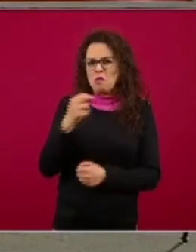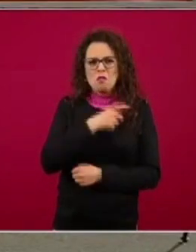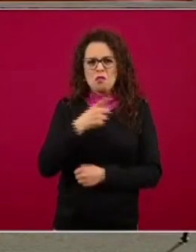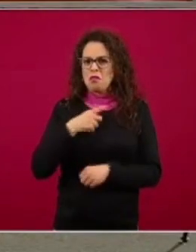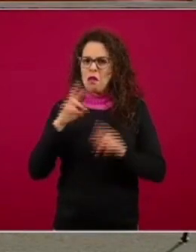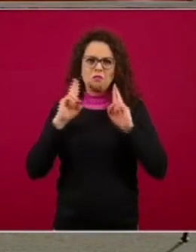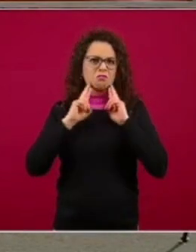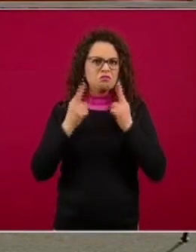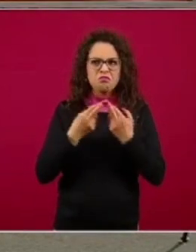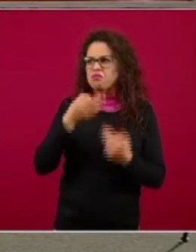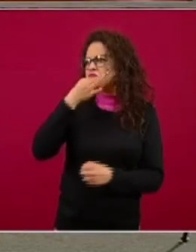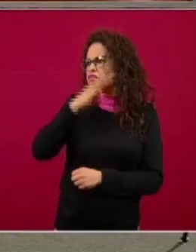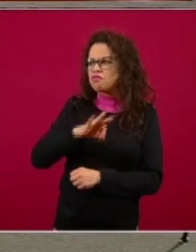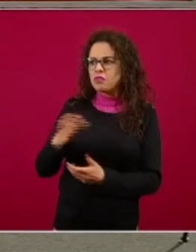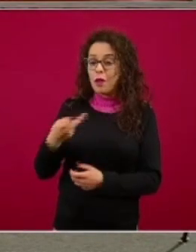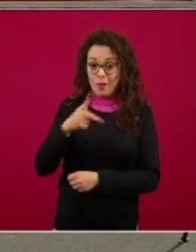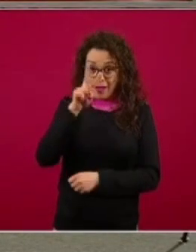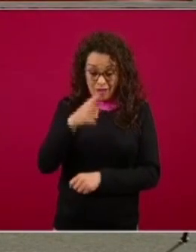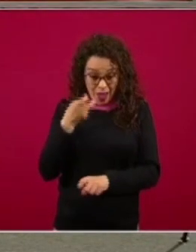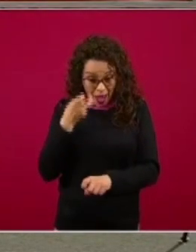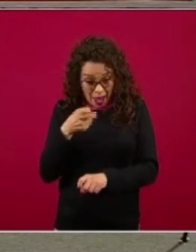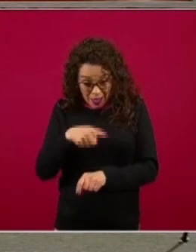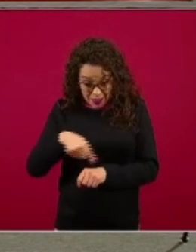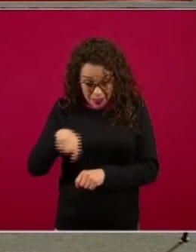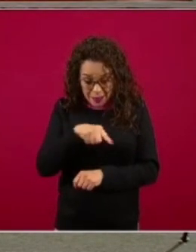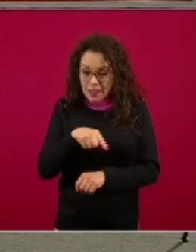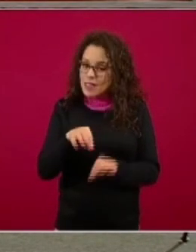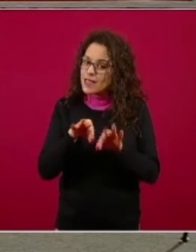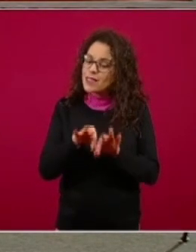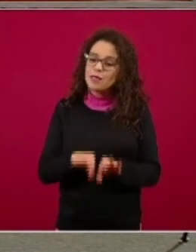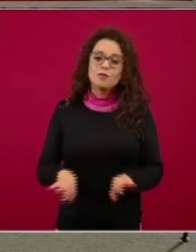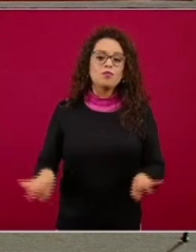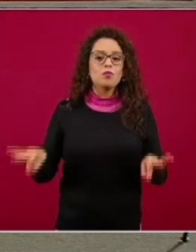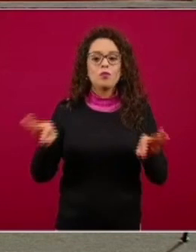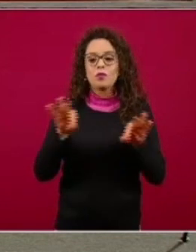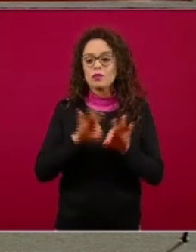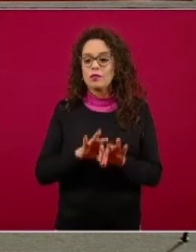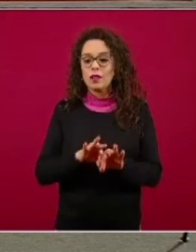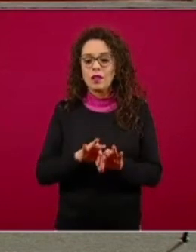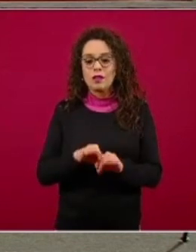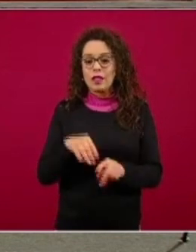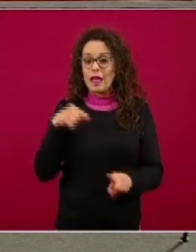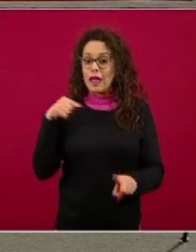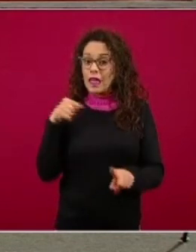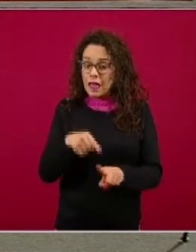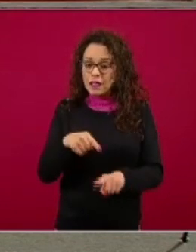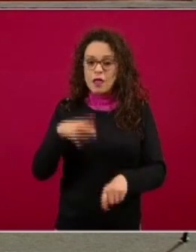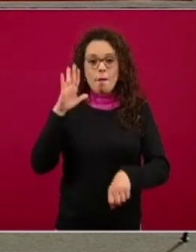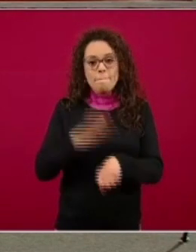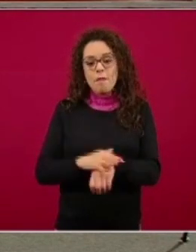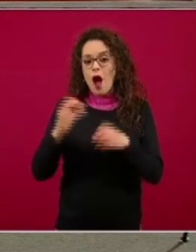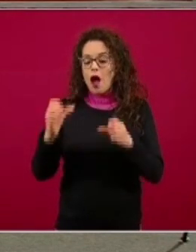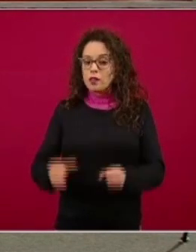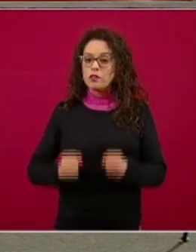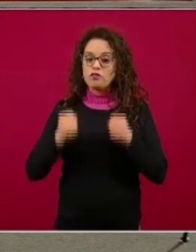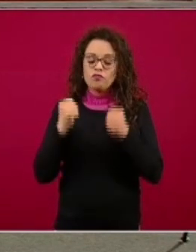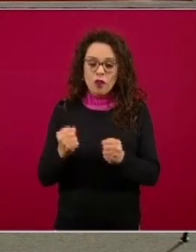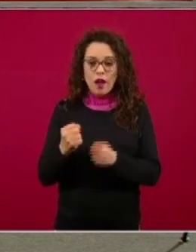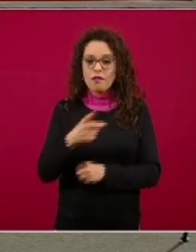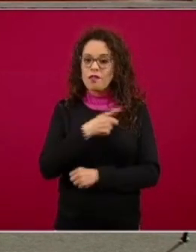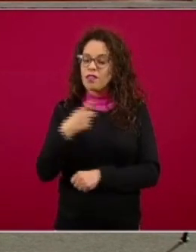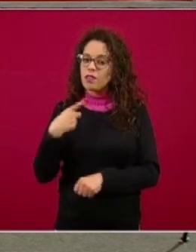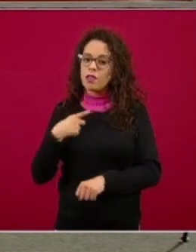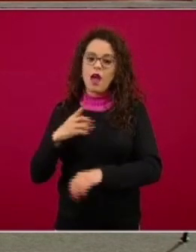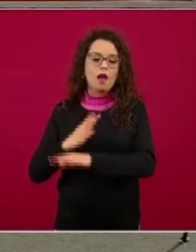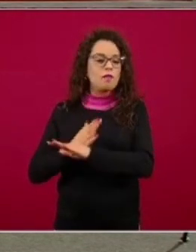vuelve muy importante, se vuelve realmente una de las medidas más importantes y quizá lo